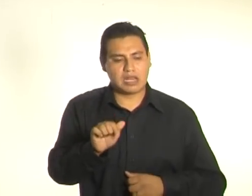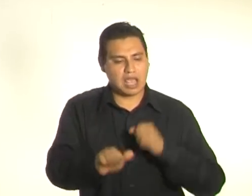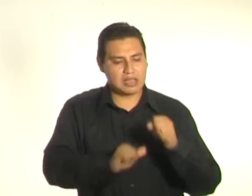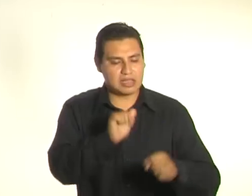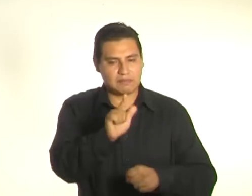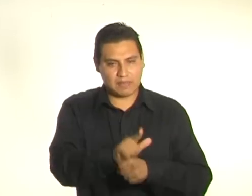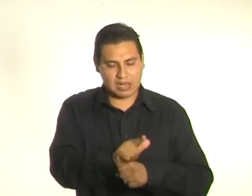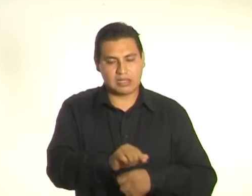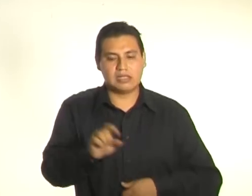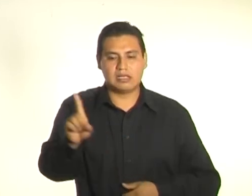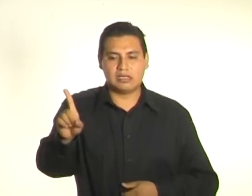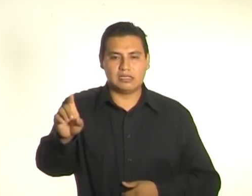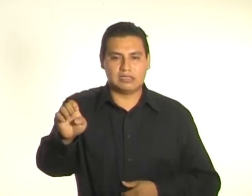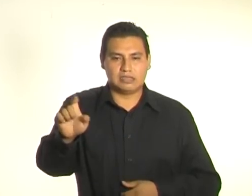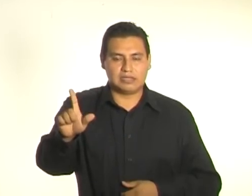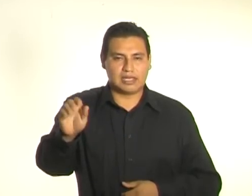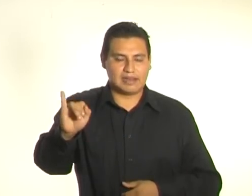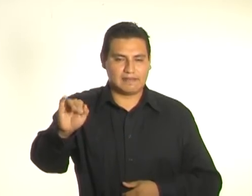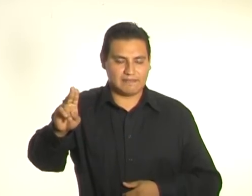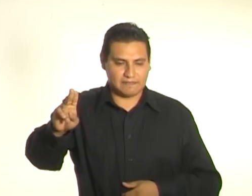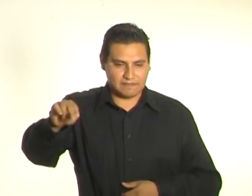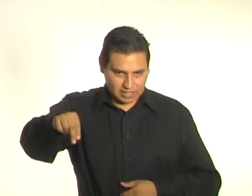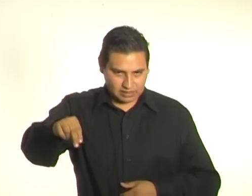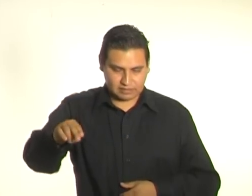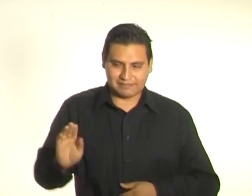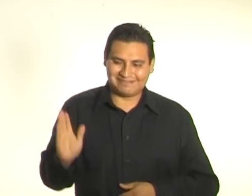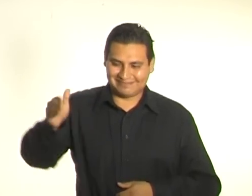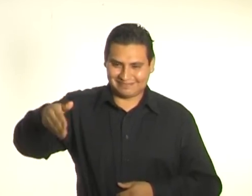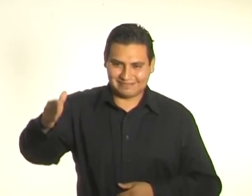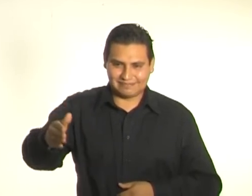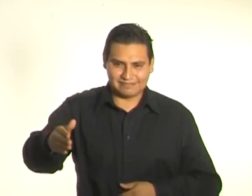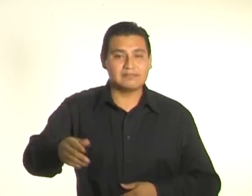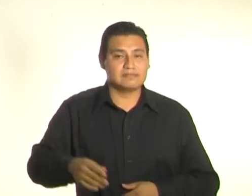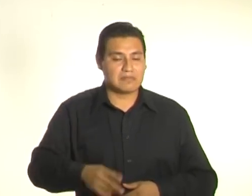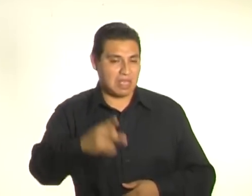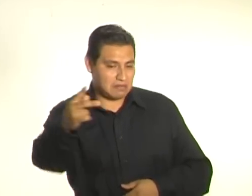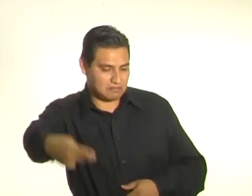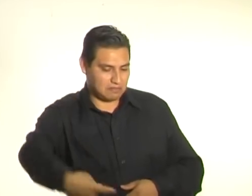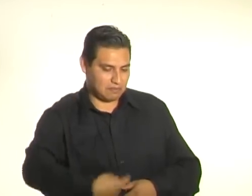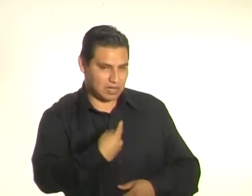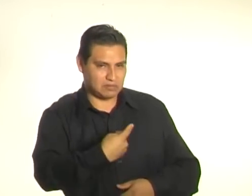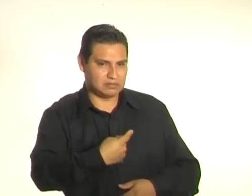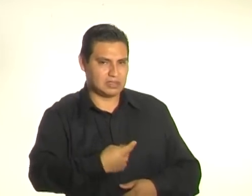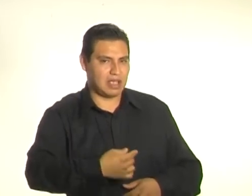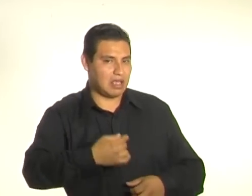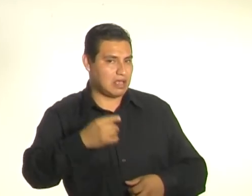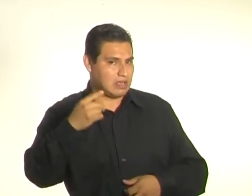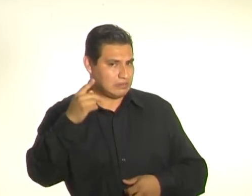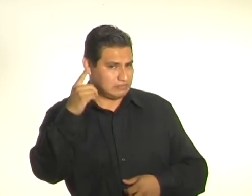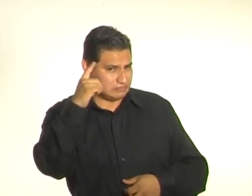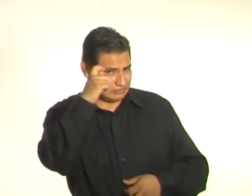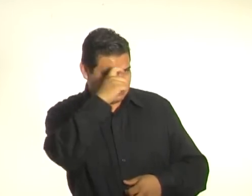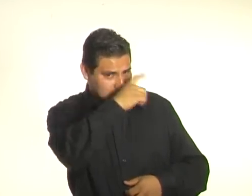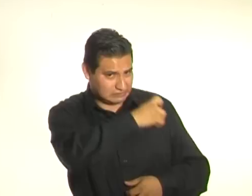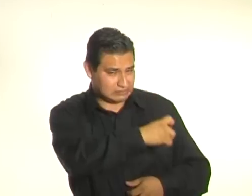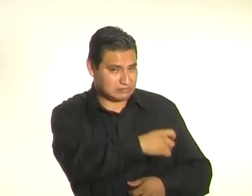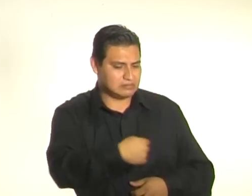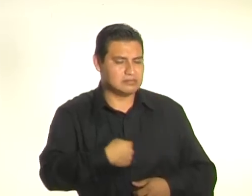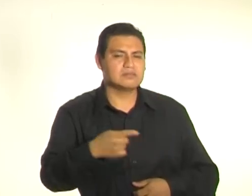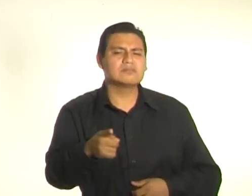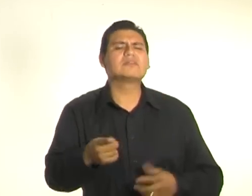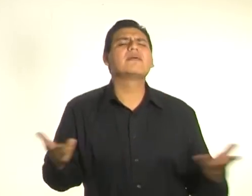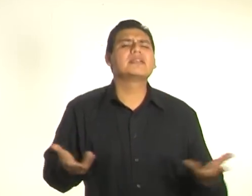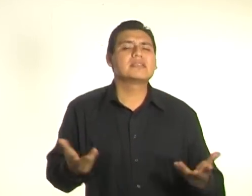compañero, eso no lo sé. ¿Sí? No pasa nada. O bien, podemos